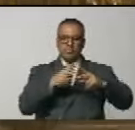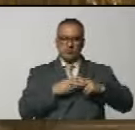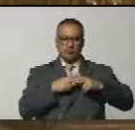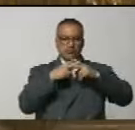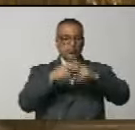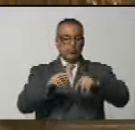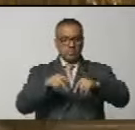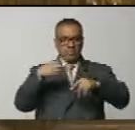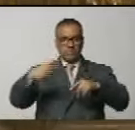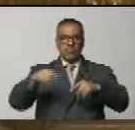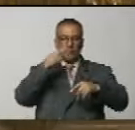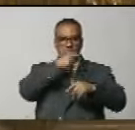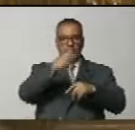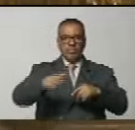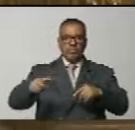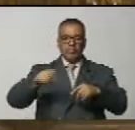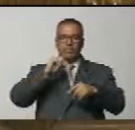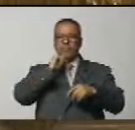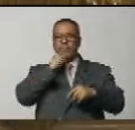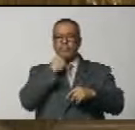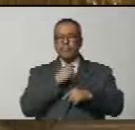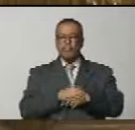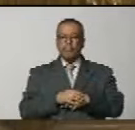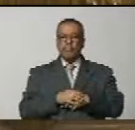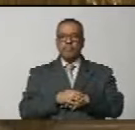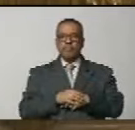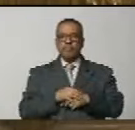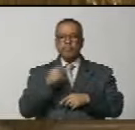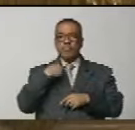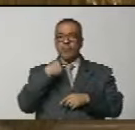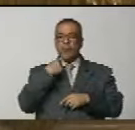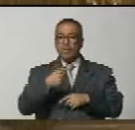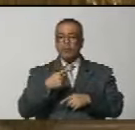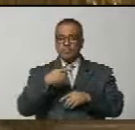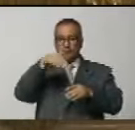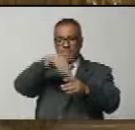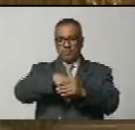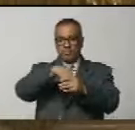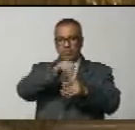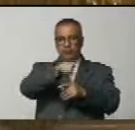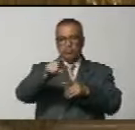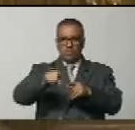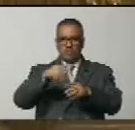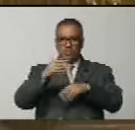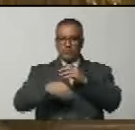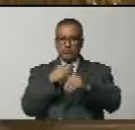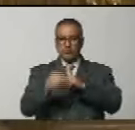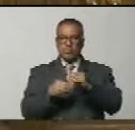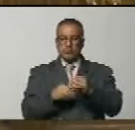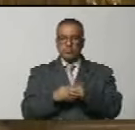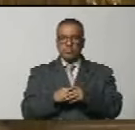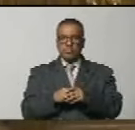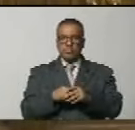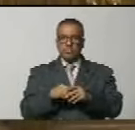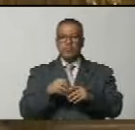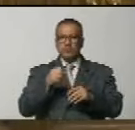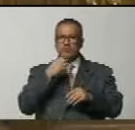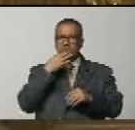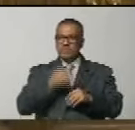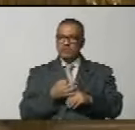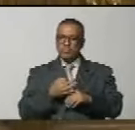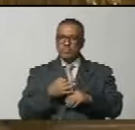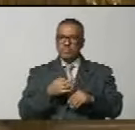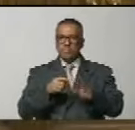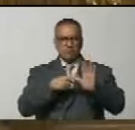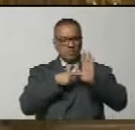democráticos del pueblo ruso. Que dichos comicios electorales constituyen una extraordinaria